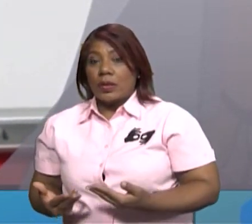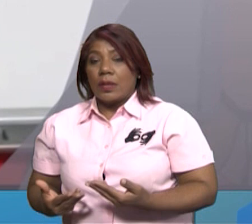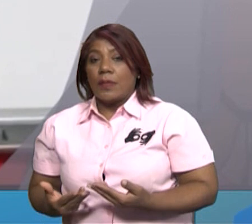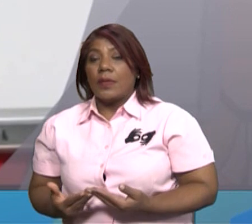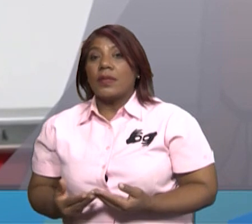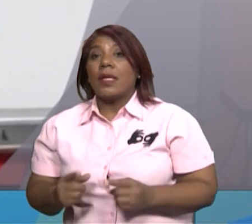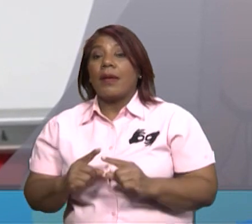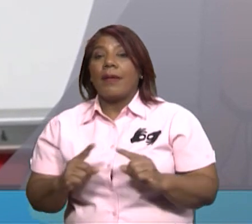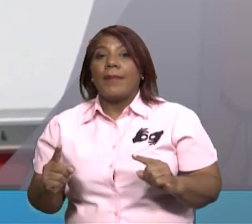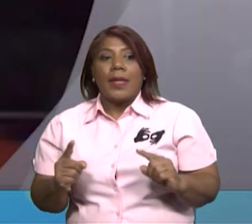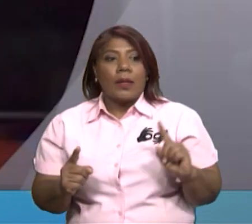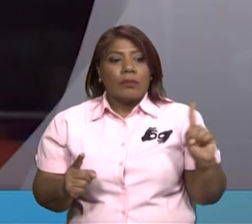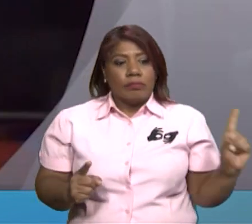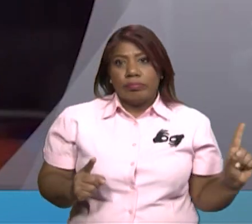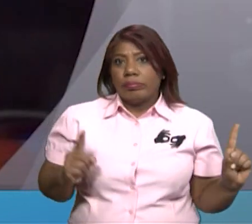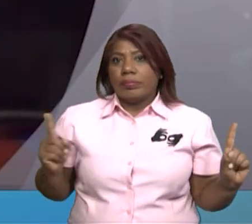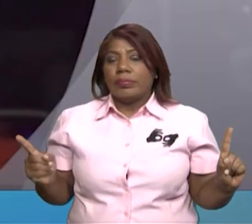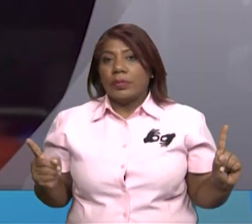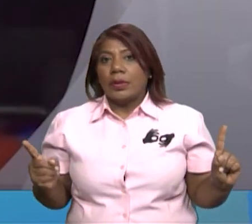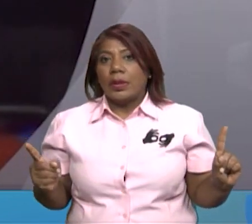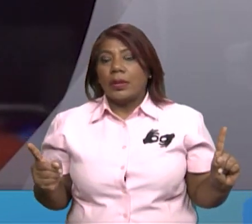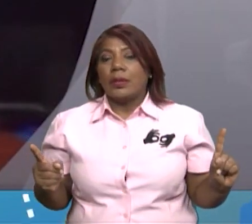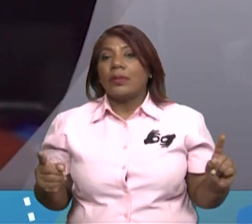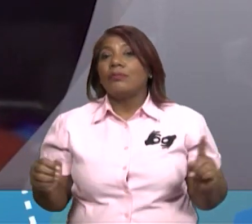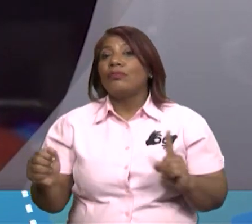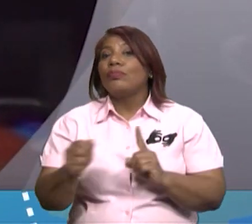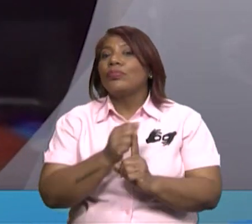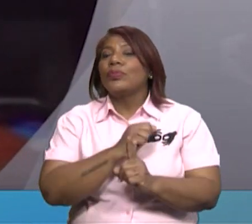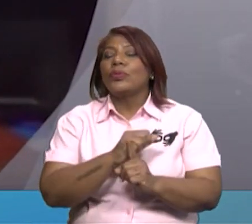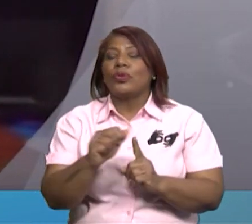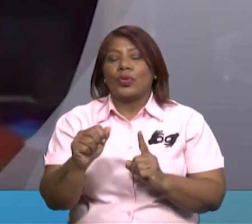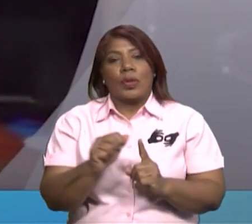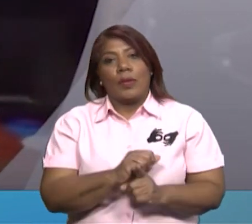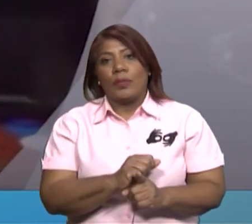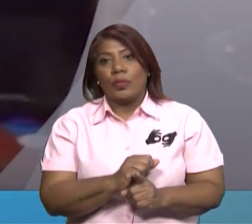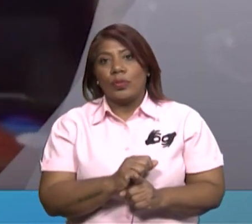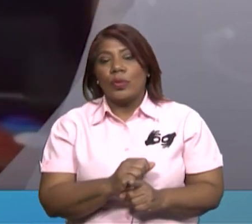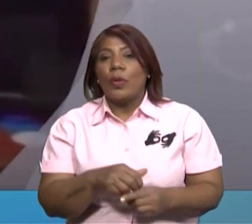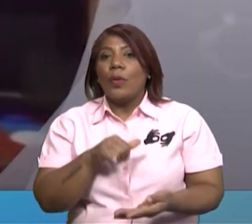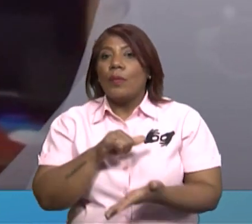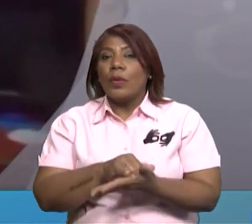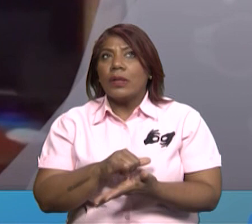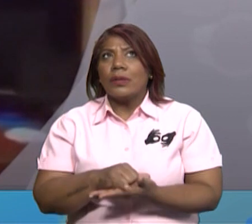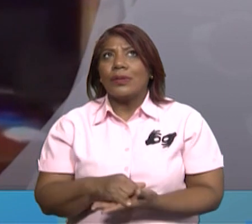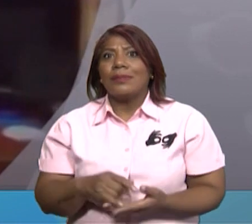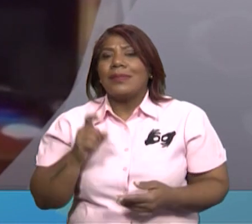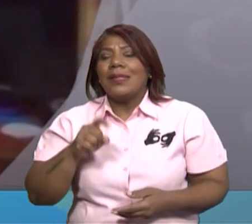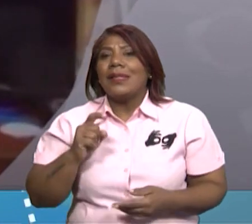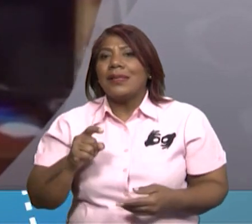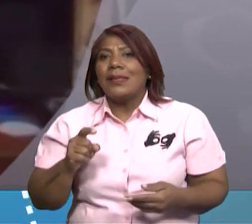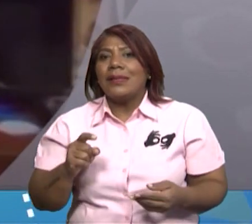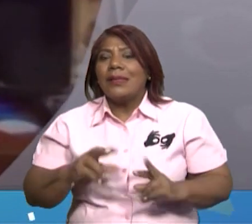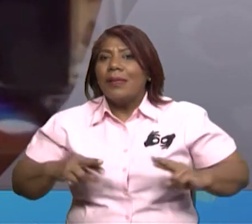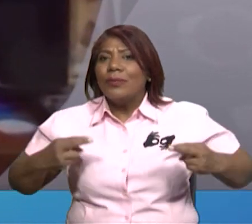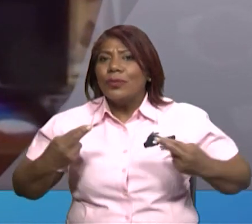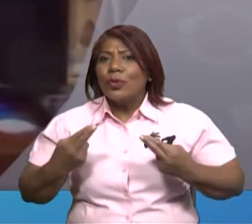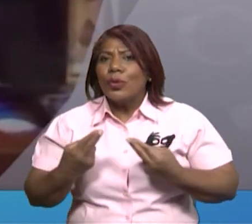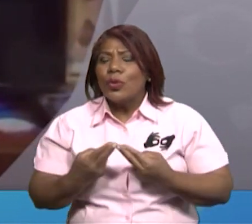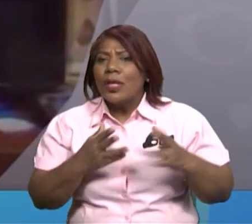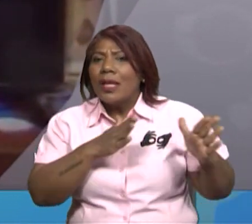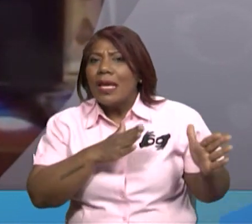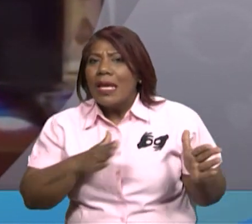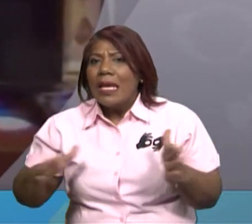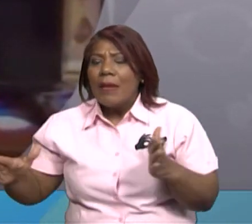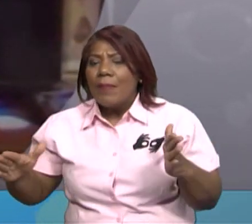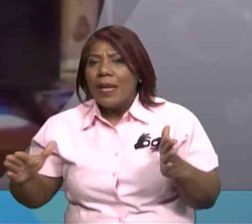sobre explotados, por lo que urge la necesidad de plantearnos qué podemos hacer para salvar el